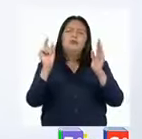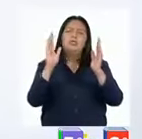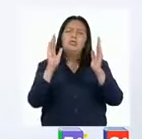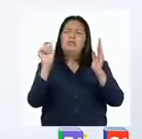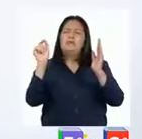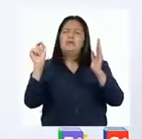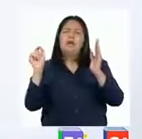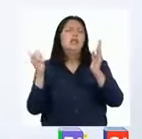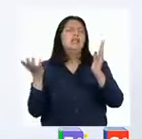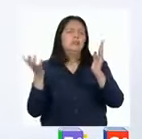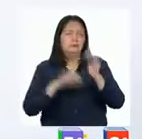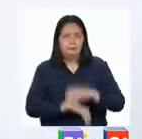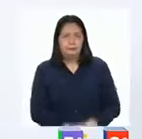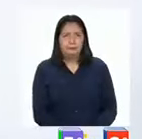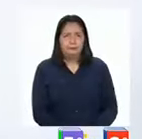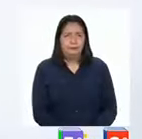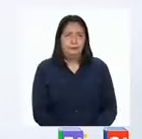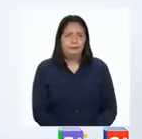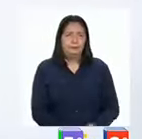este párrafo?